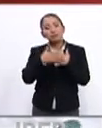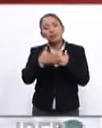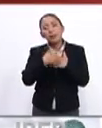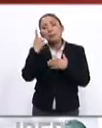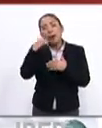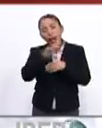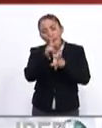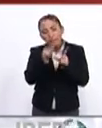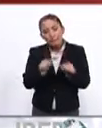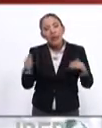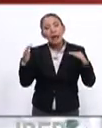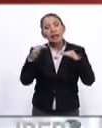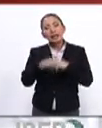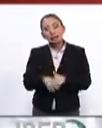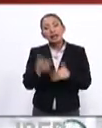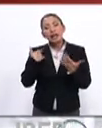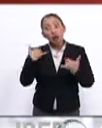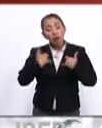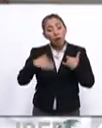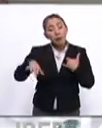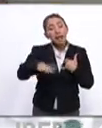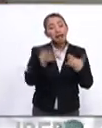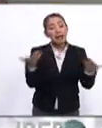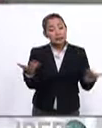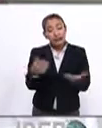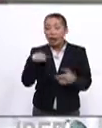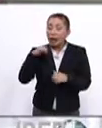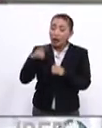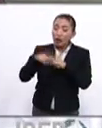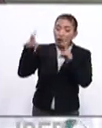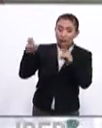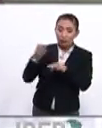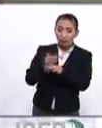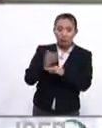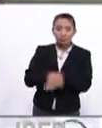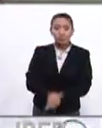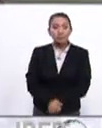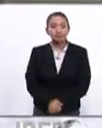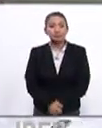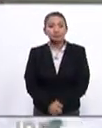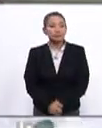la conciliación y también a la juventud a reaccionar ante temas de actualidad